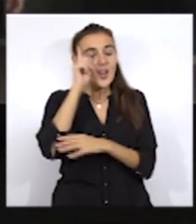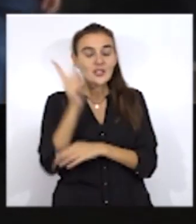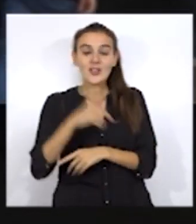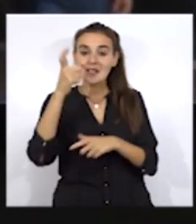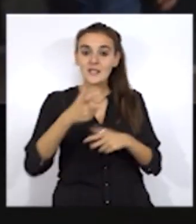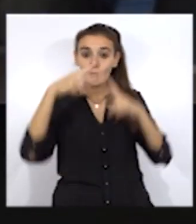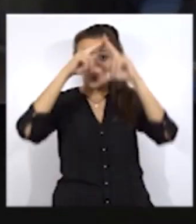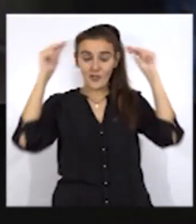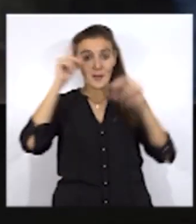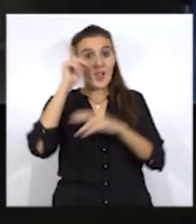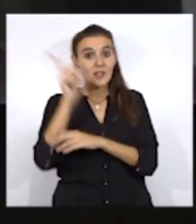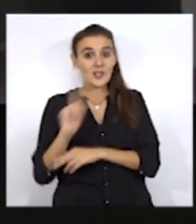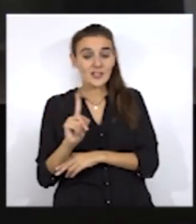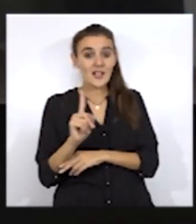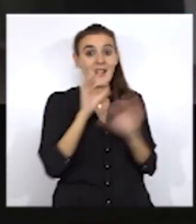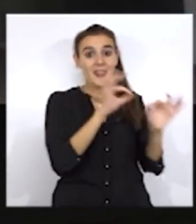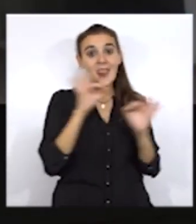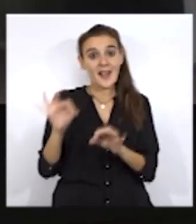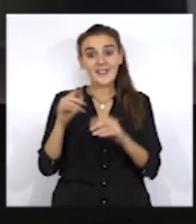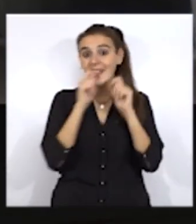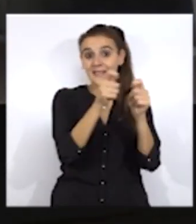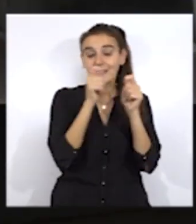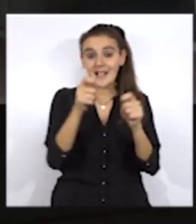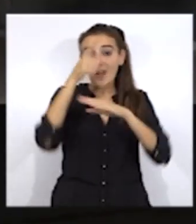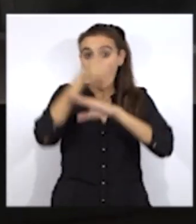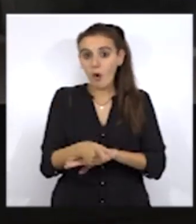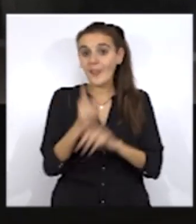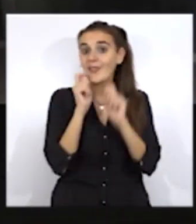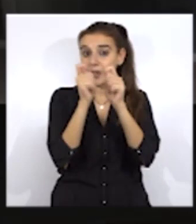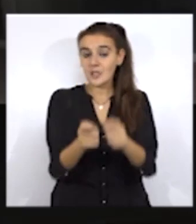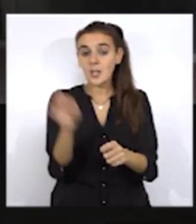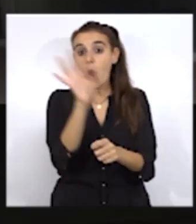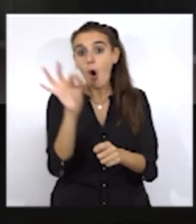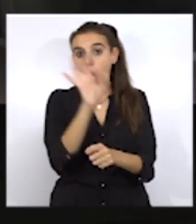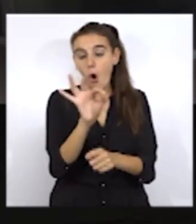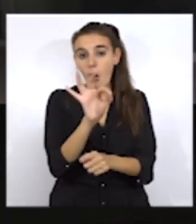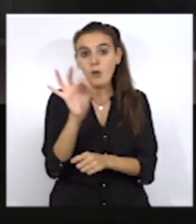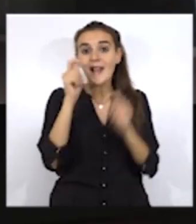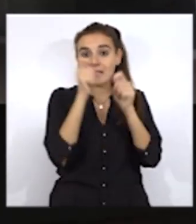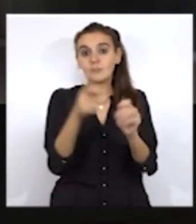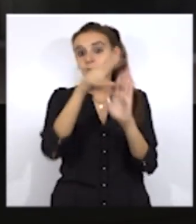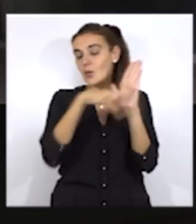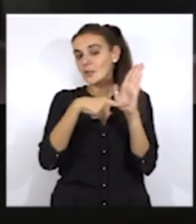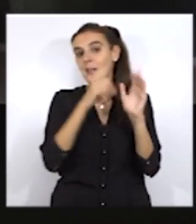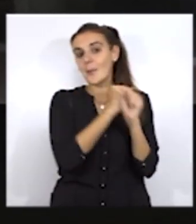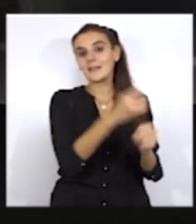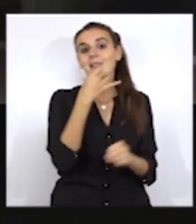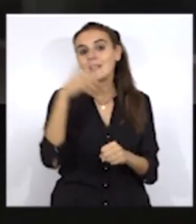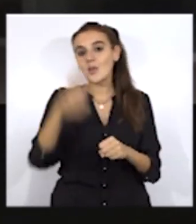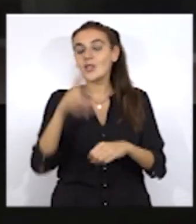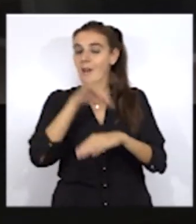cualidad de poder dar esa orden de dispensación o en principio esa orden de dispensación va a depender también del médico. Si la orden de